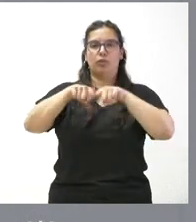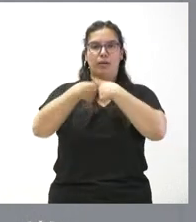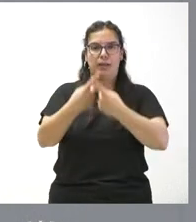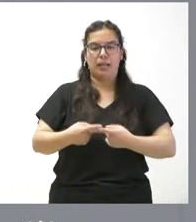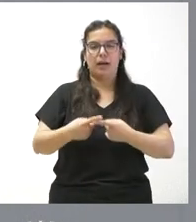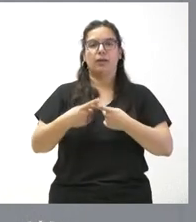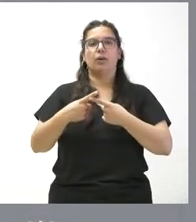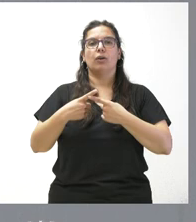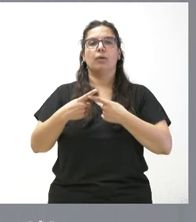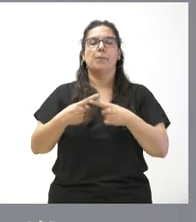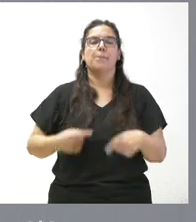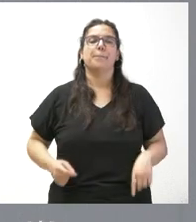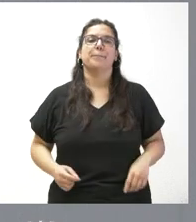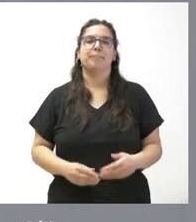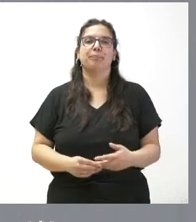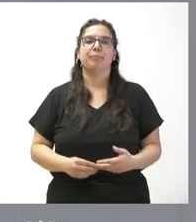residencial.